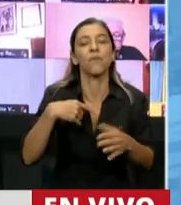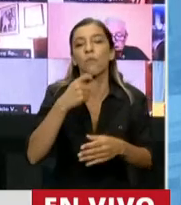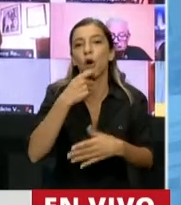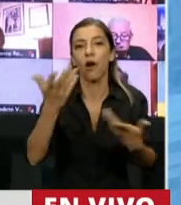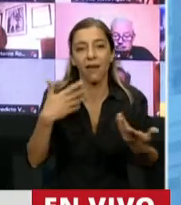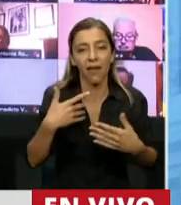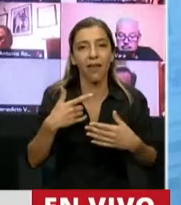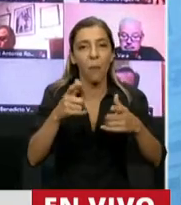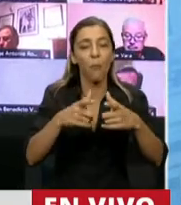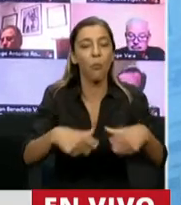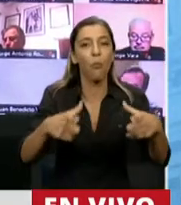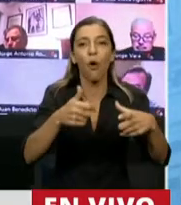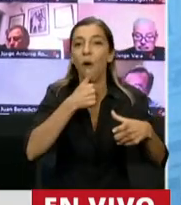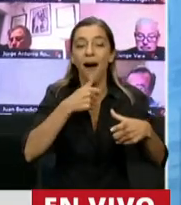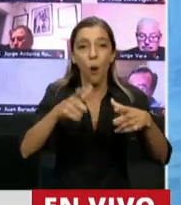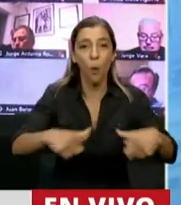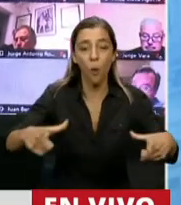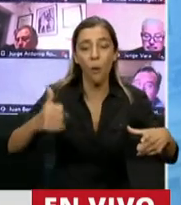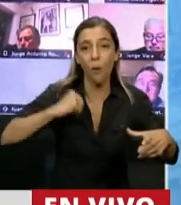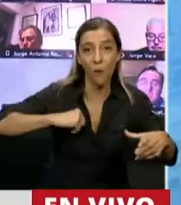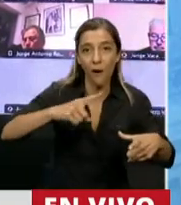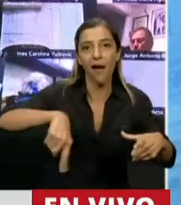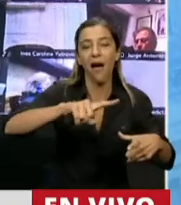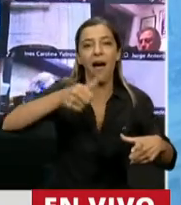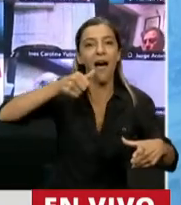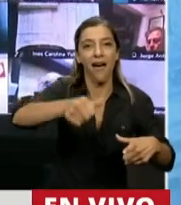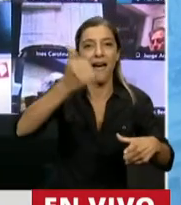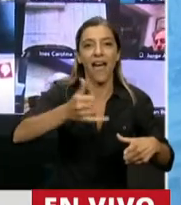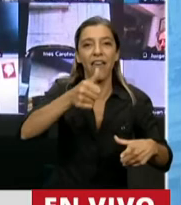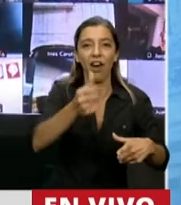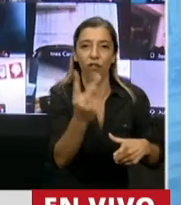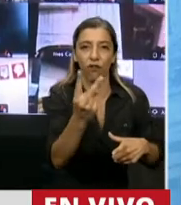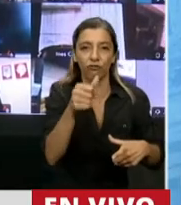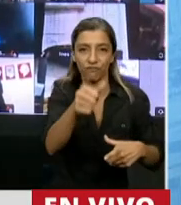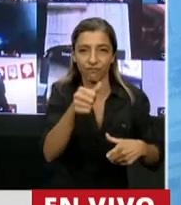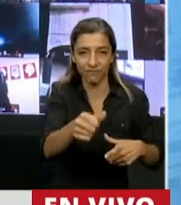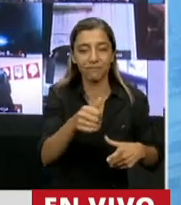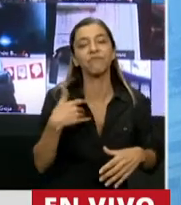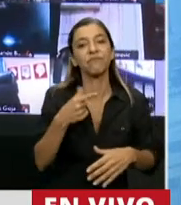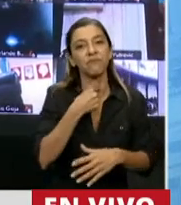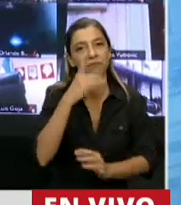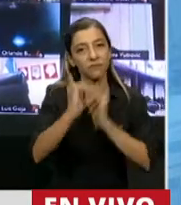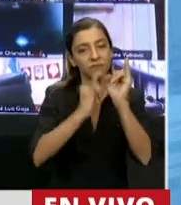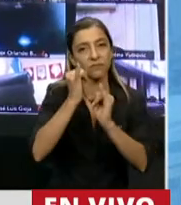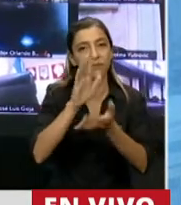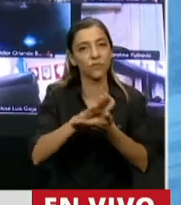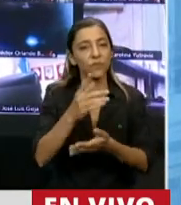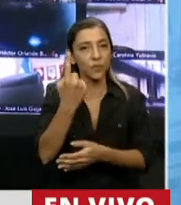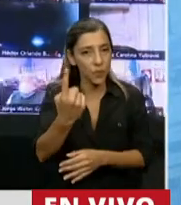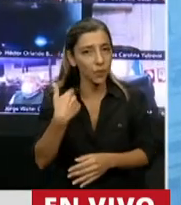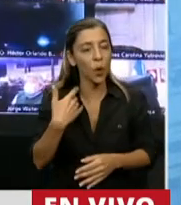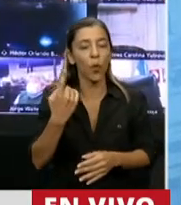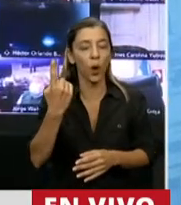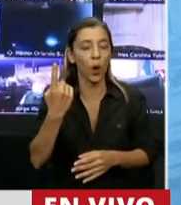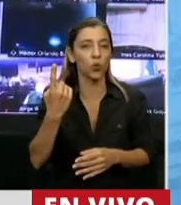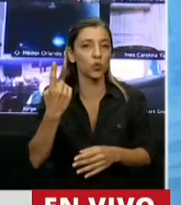que tienen que ver, primero contar que este es un antecedente que viene de discutirse en